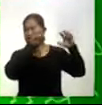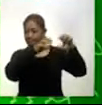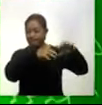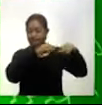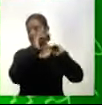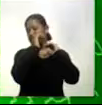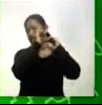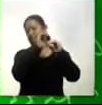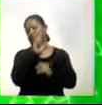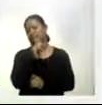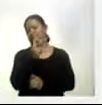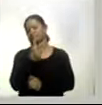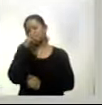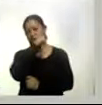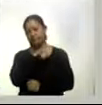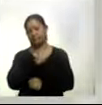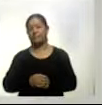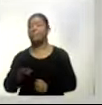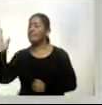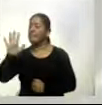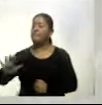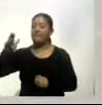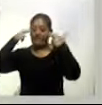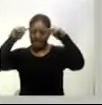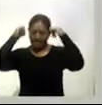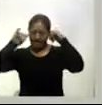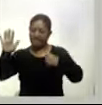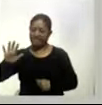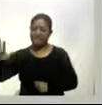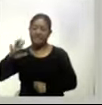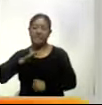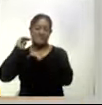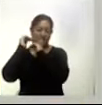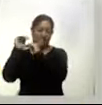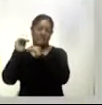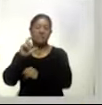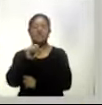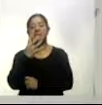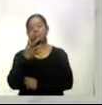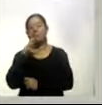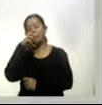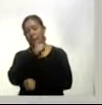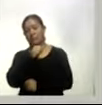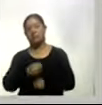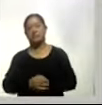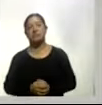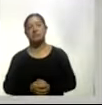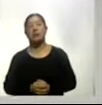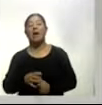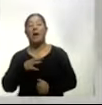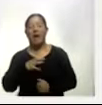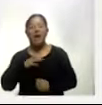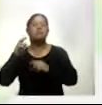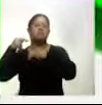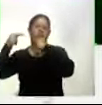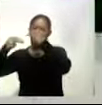máxima alcanzará los 22 grados mientras que en Guamanta y el Oriente la temperatura máxima se ubicará en 24 grados tendremos intervalos